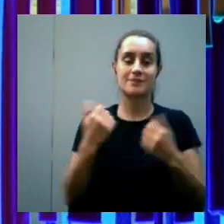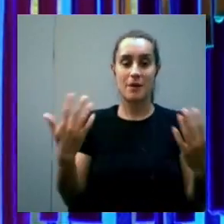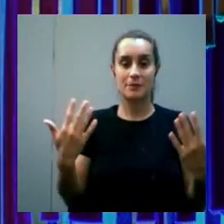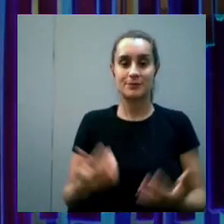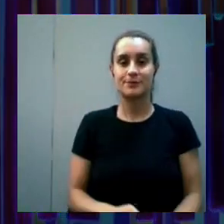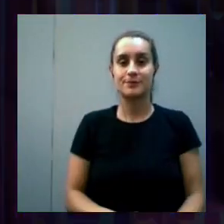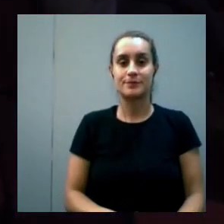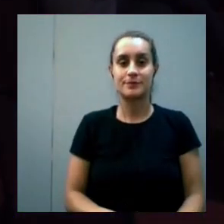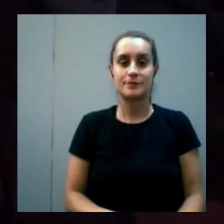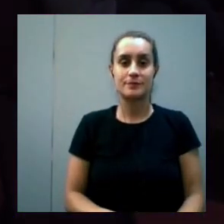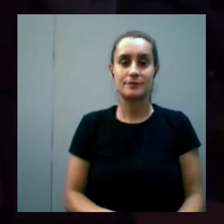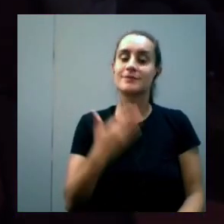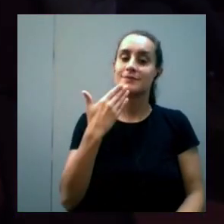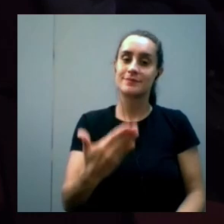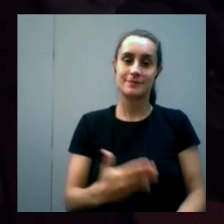gracias